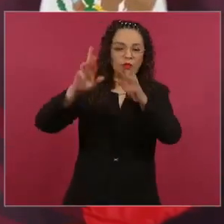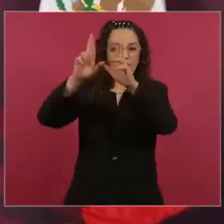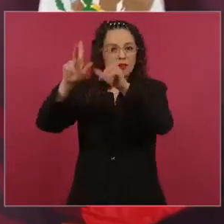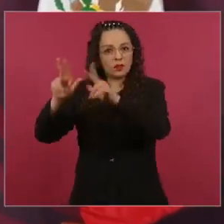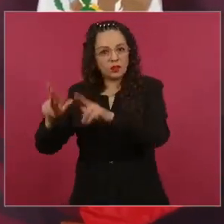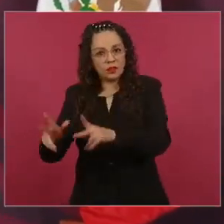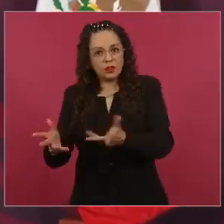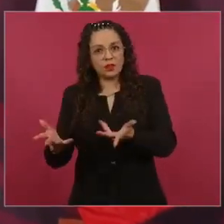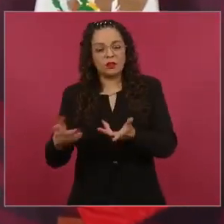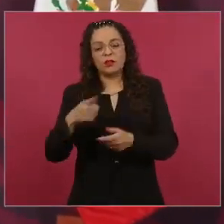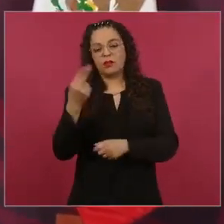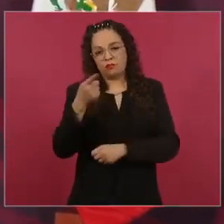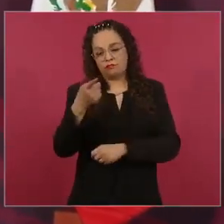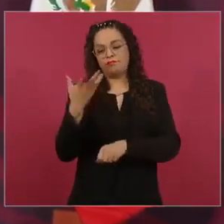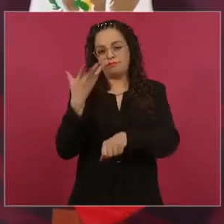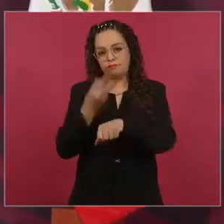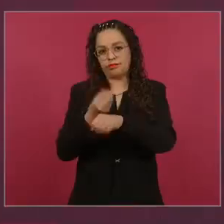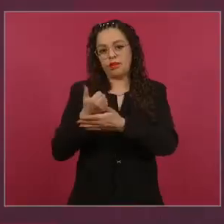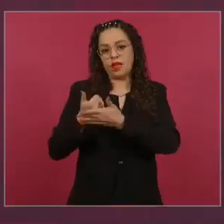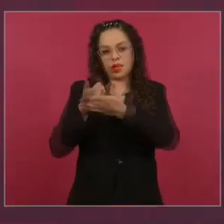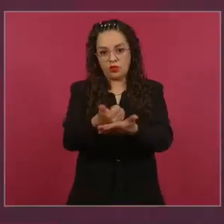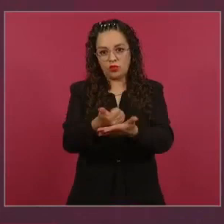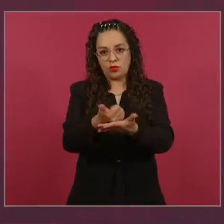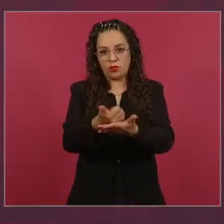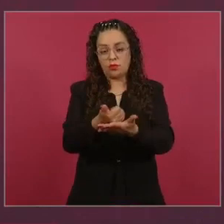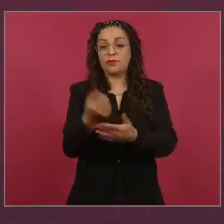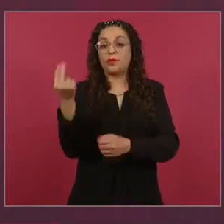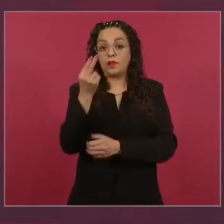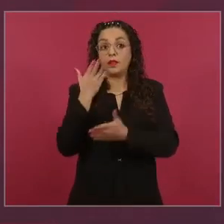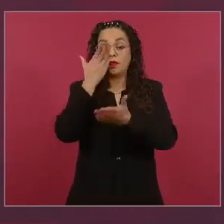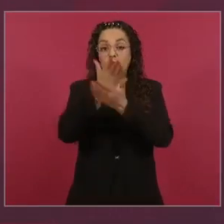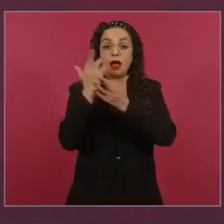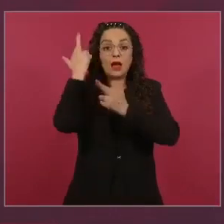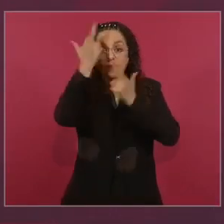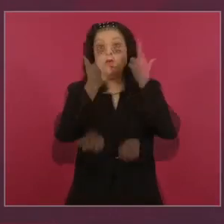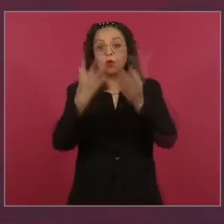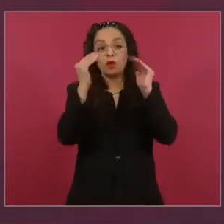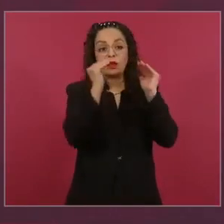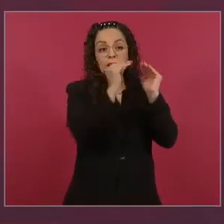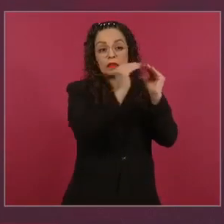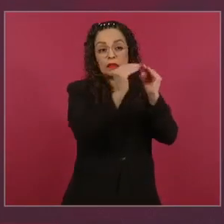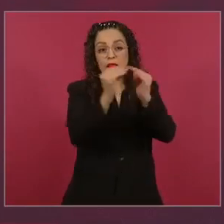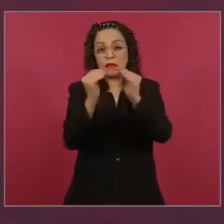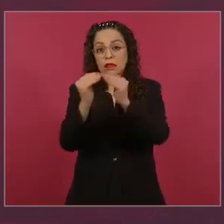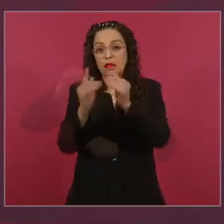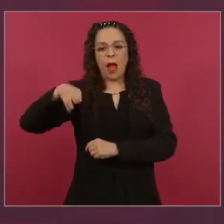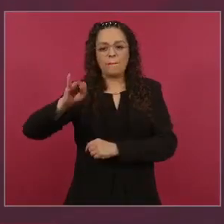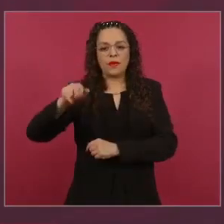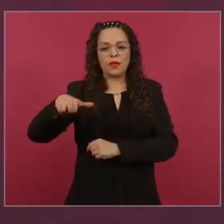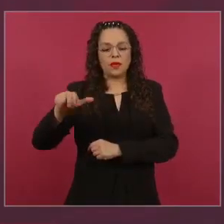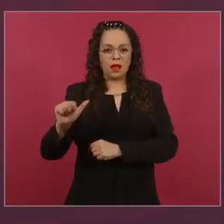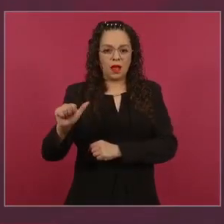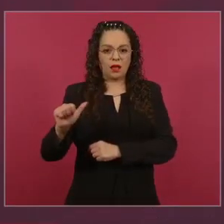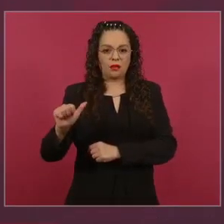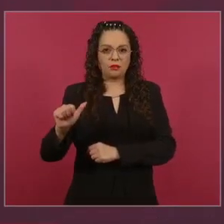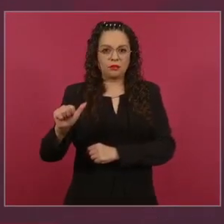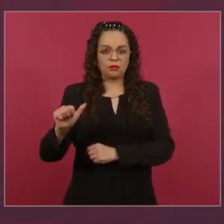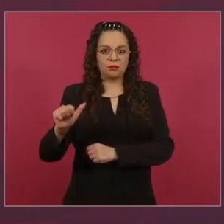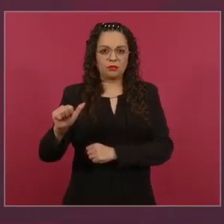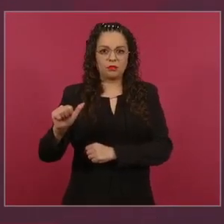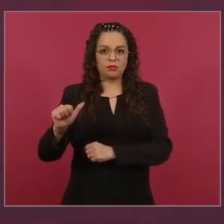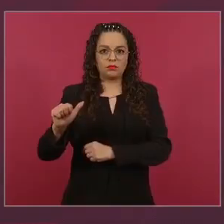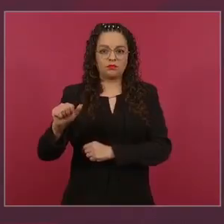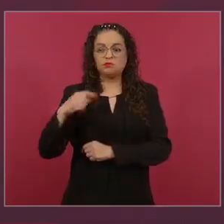también se va a hacer un censo de las casas afectadas en sus techos. Ya está aplicándose,